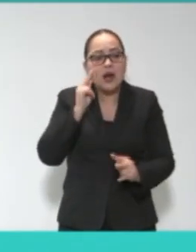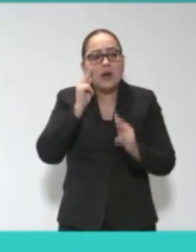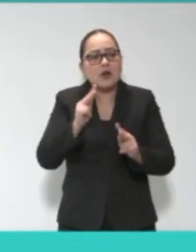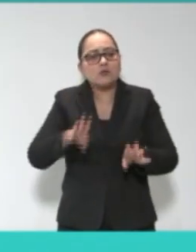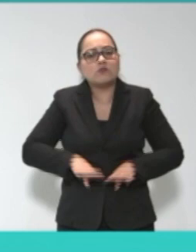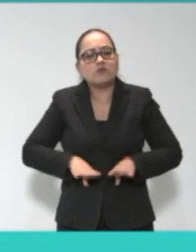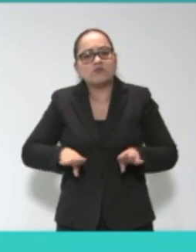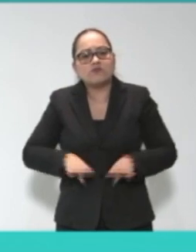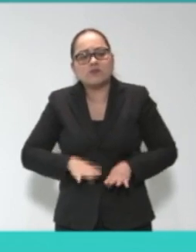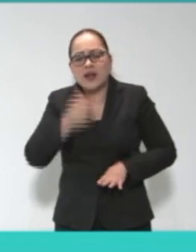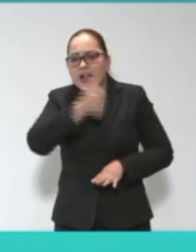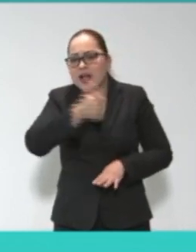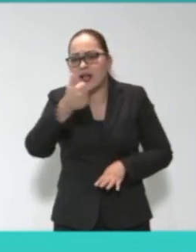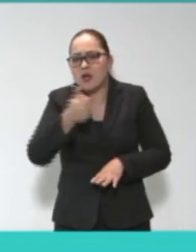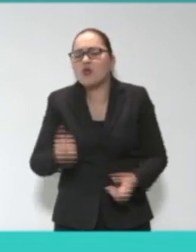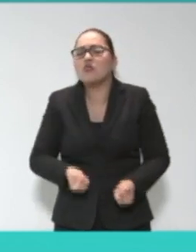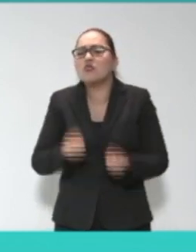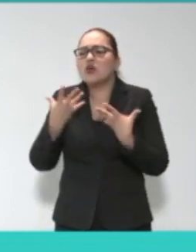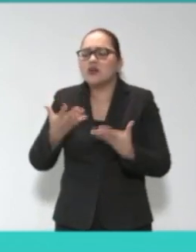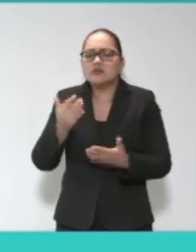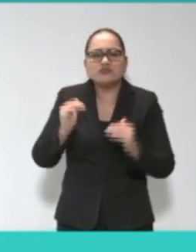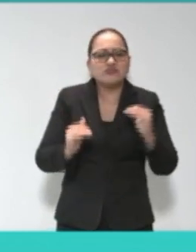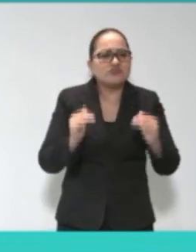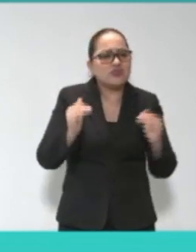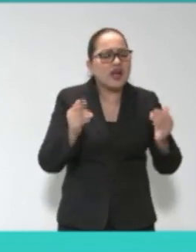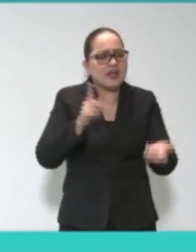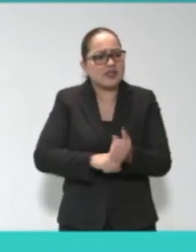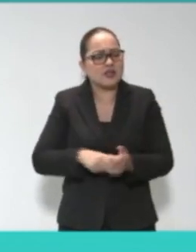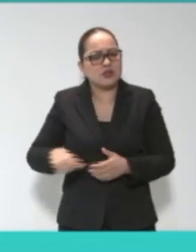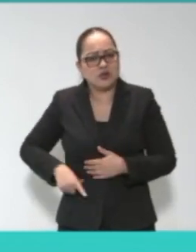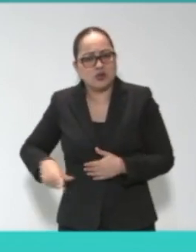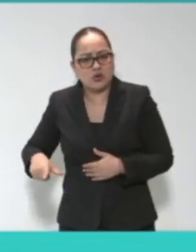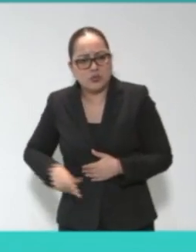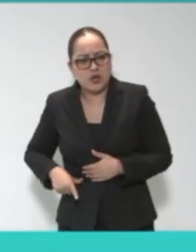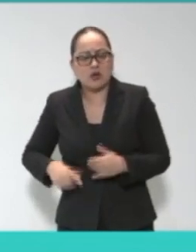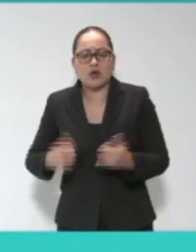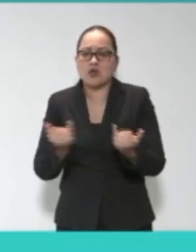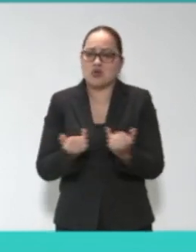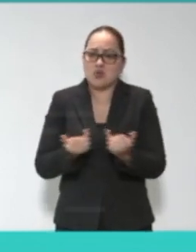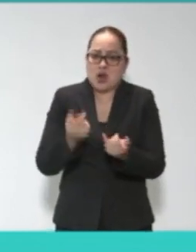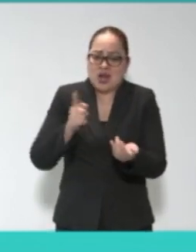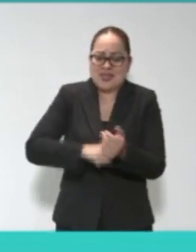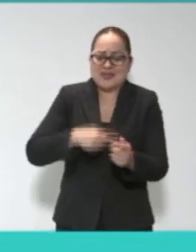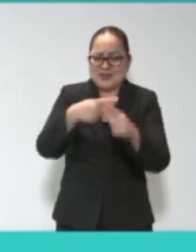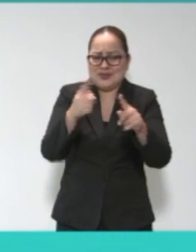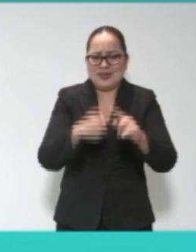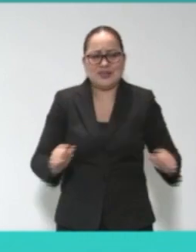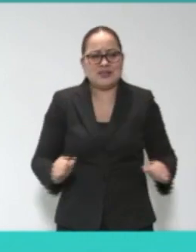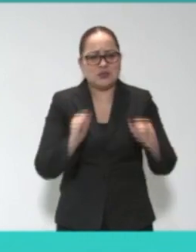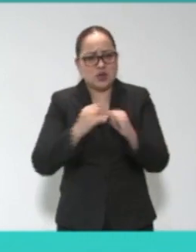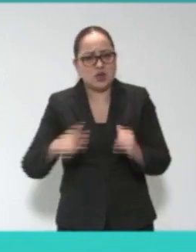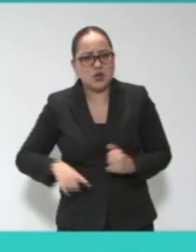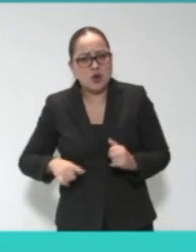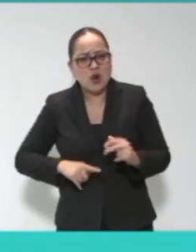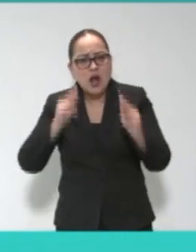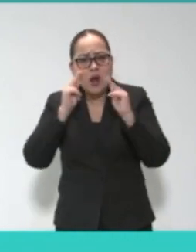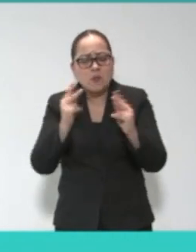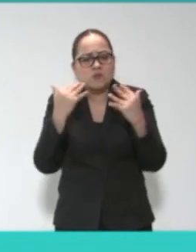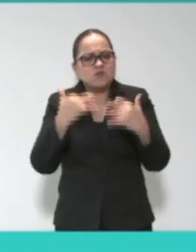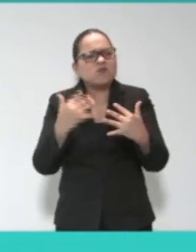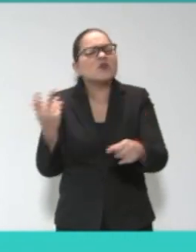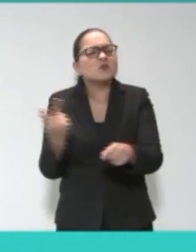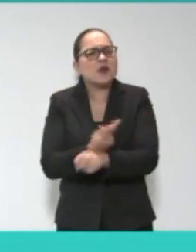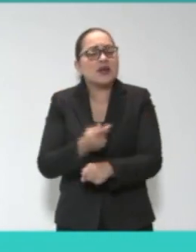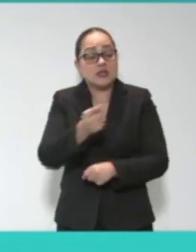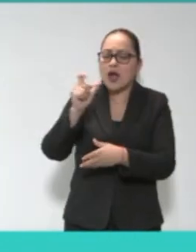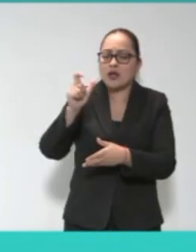comportamientos con los que se conduce la administración pública o las administraciones públicas, todas ellas, respecto del ciudadano que